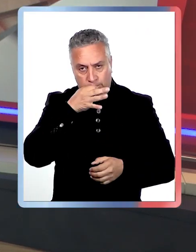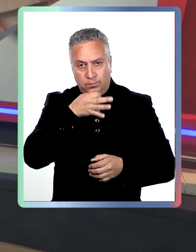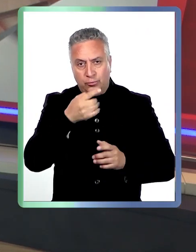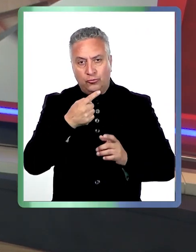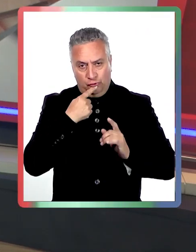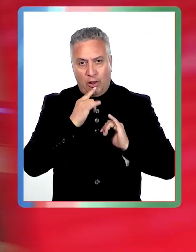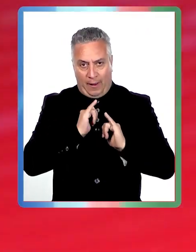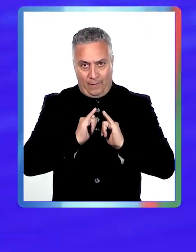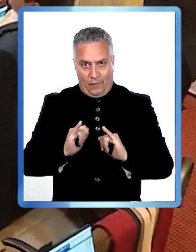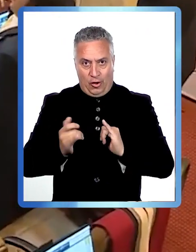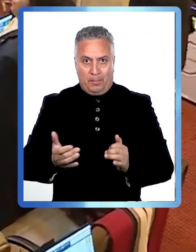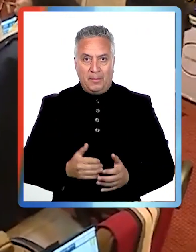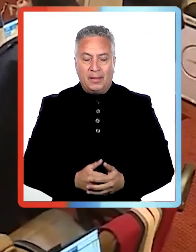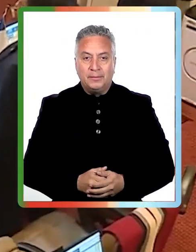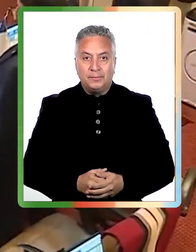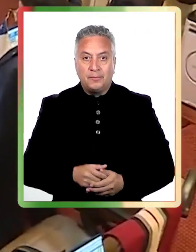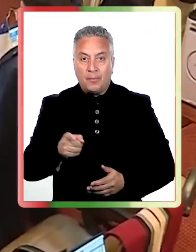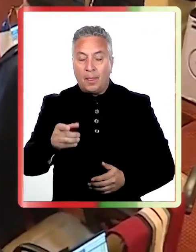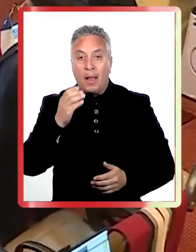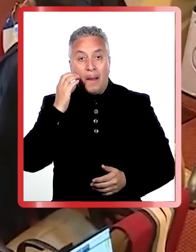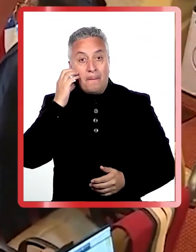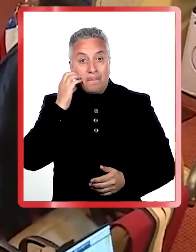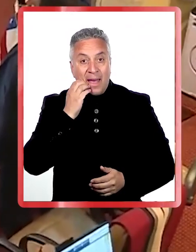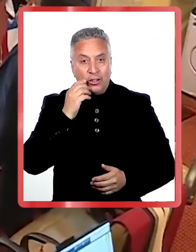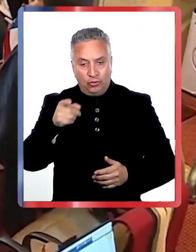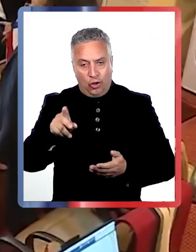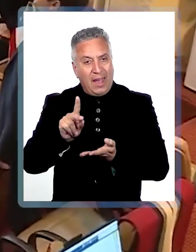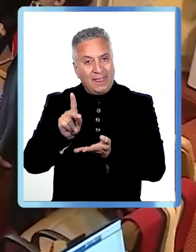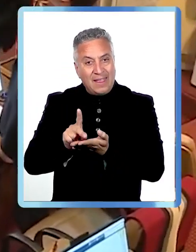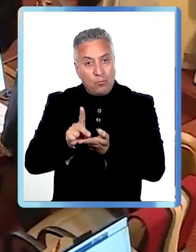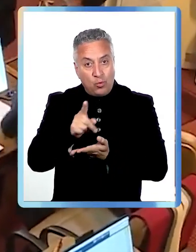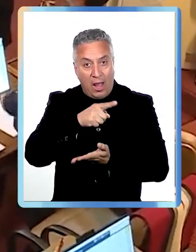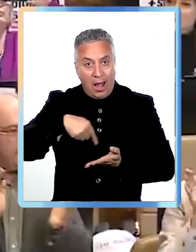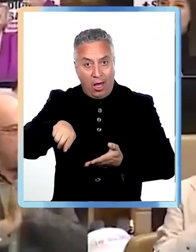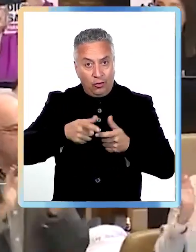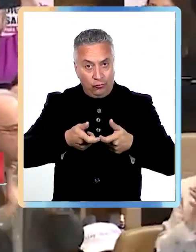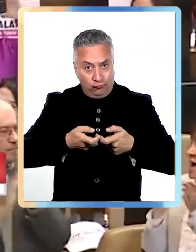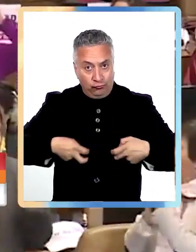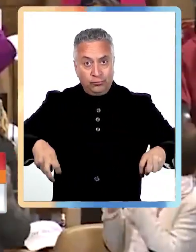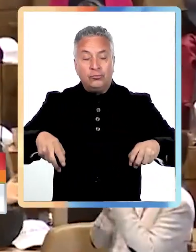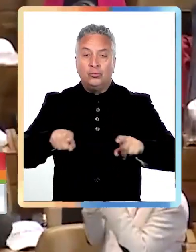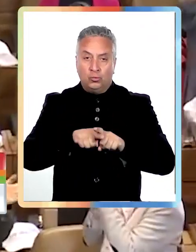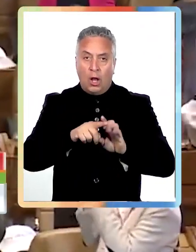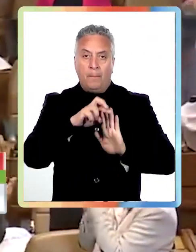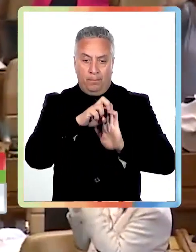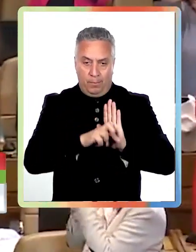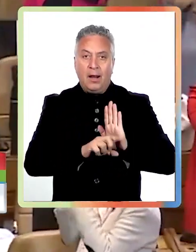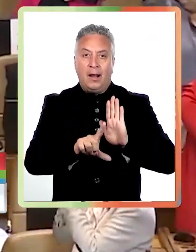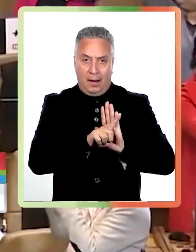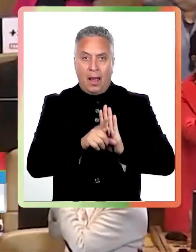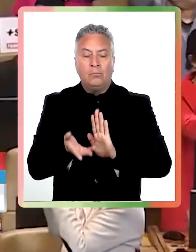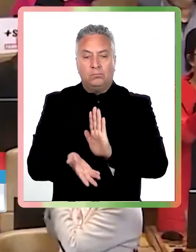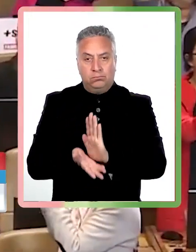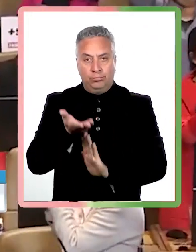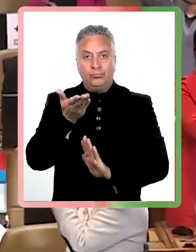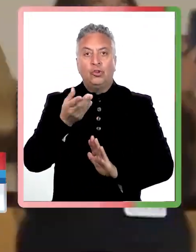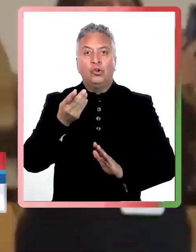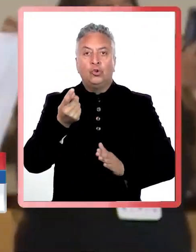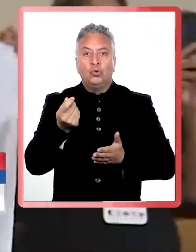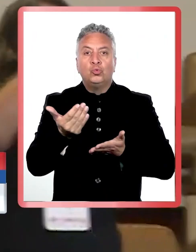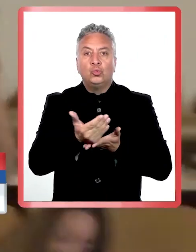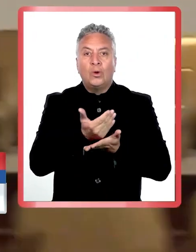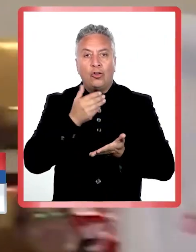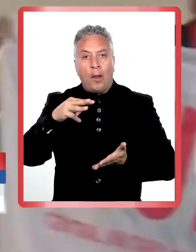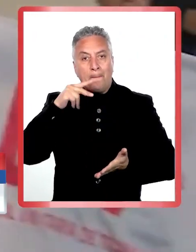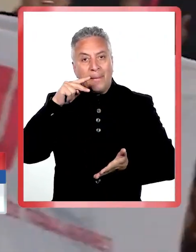el siguiente informe. En mayo, la Cámara de Diputados aprobó el proyecto de ley que aumenta el sueldo mínimo en Chile de forma